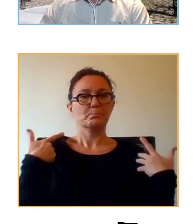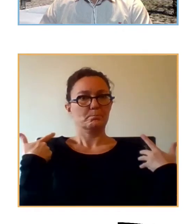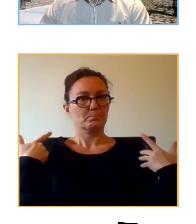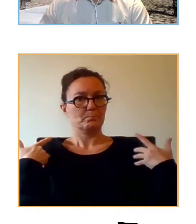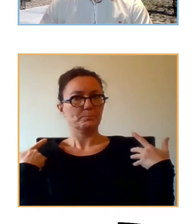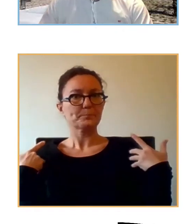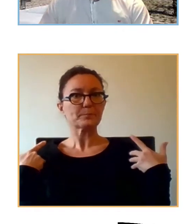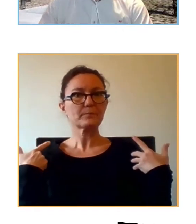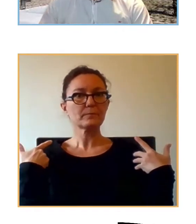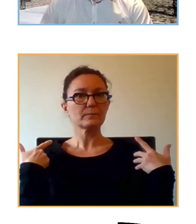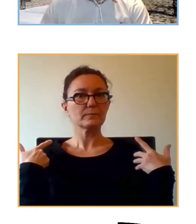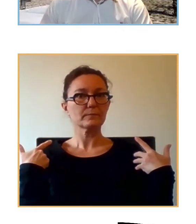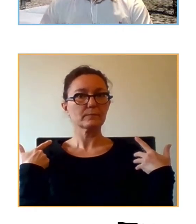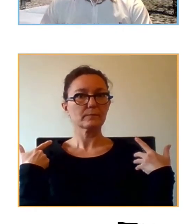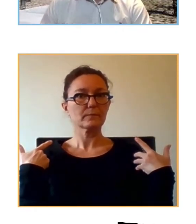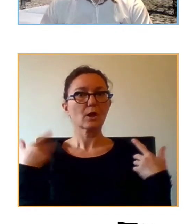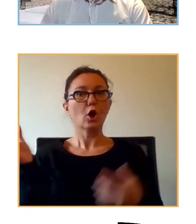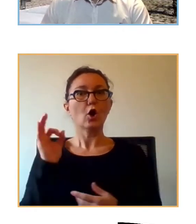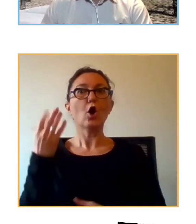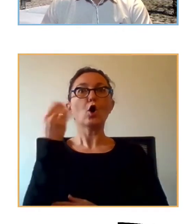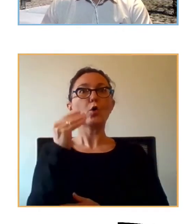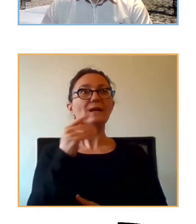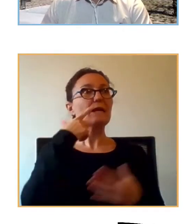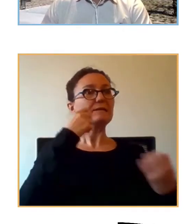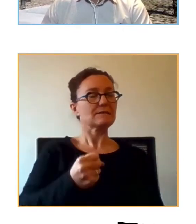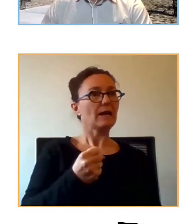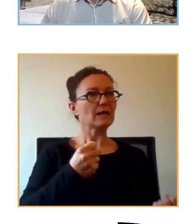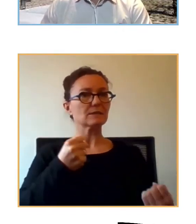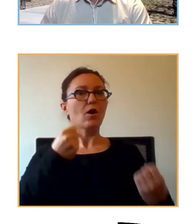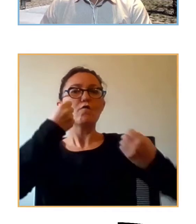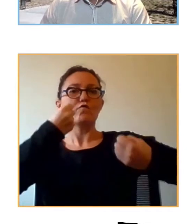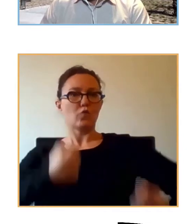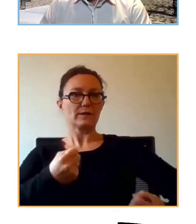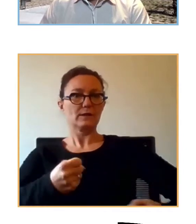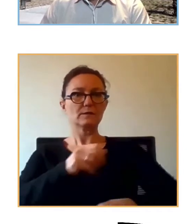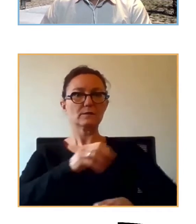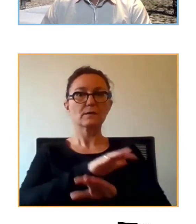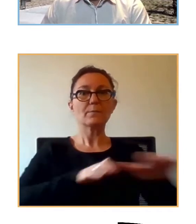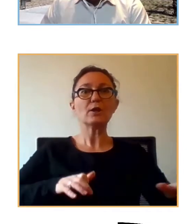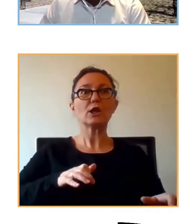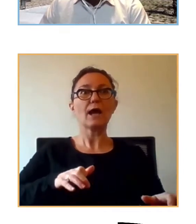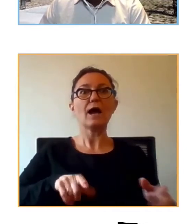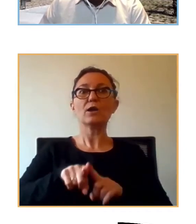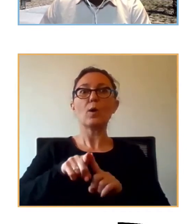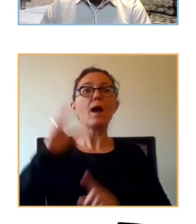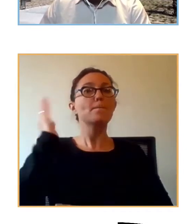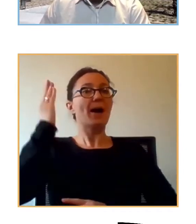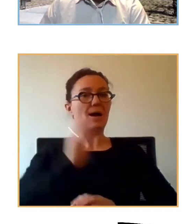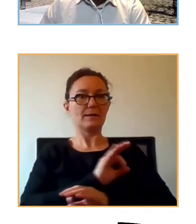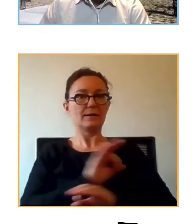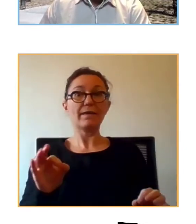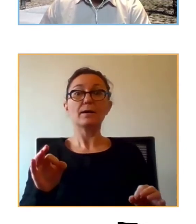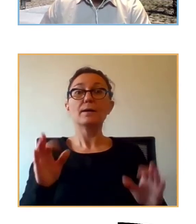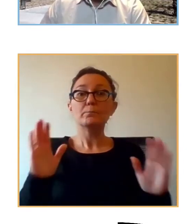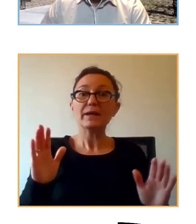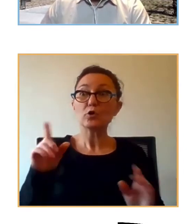o todos los jóvenes son personas fuertes súper sana mayoritariamente que no les pasa nada pero que están jugando un papel importante en la crisis